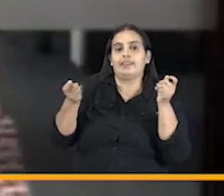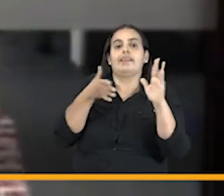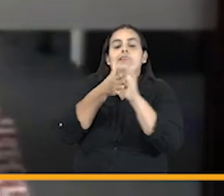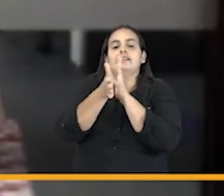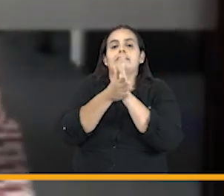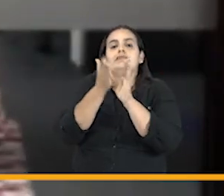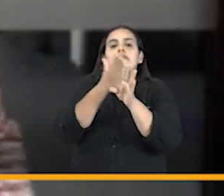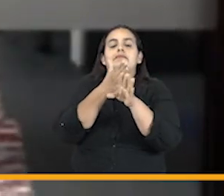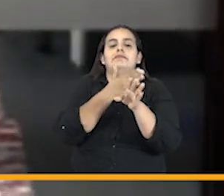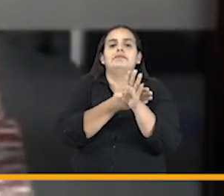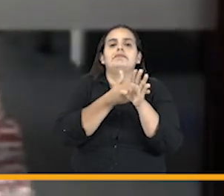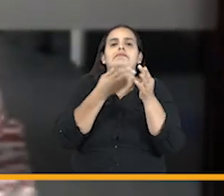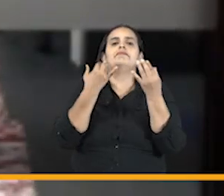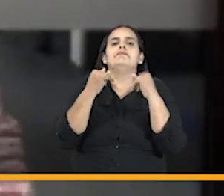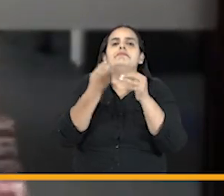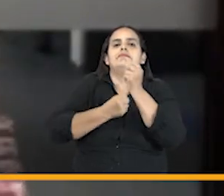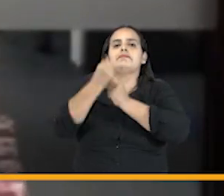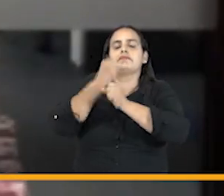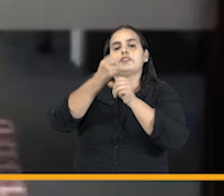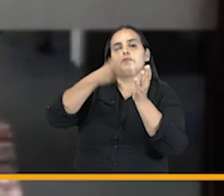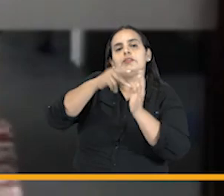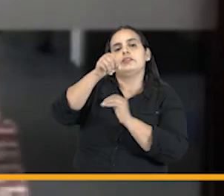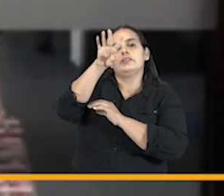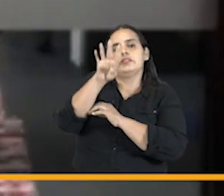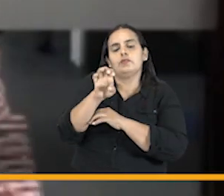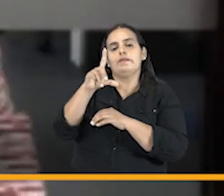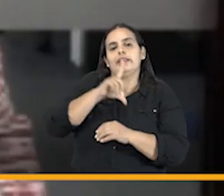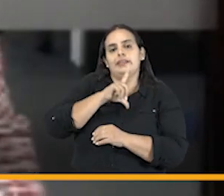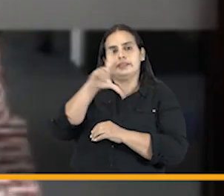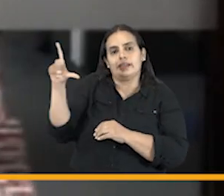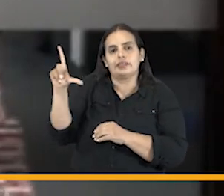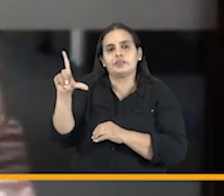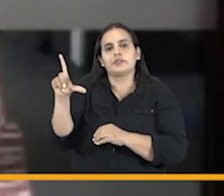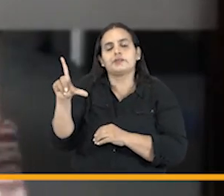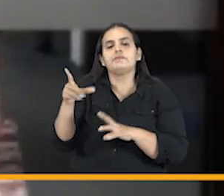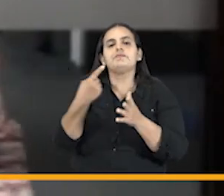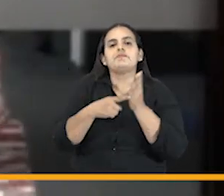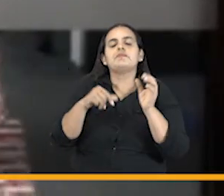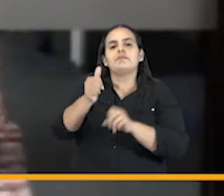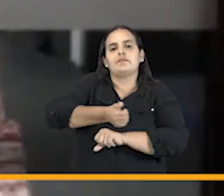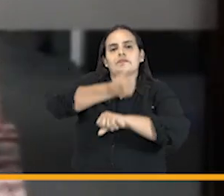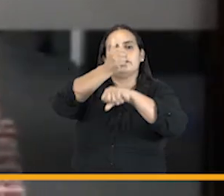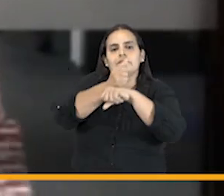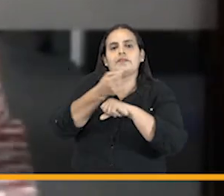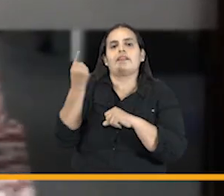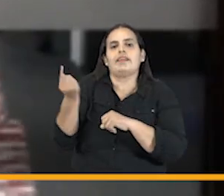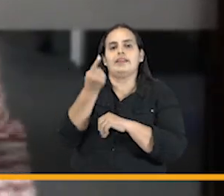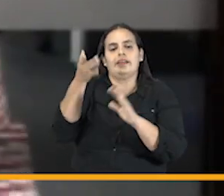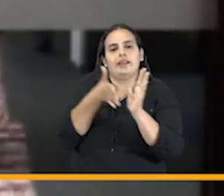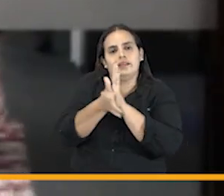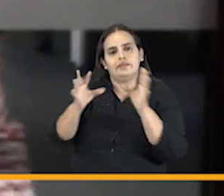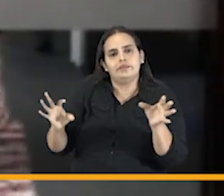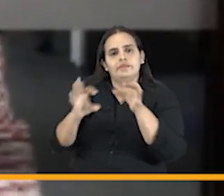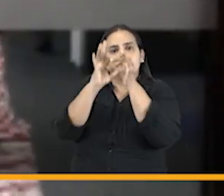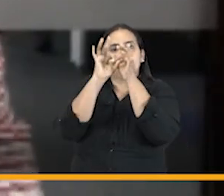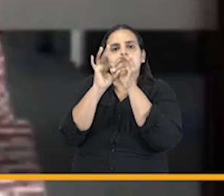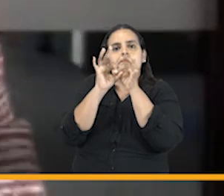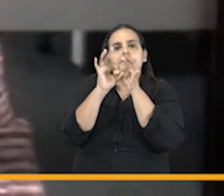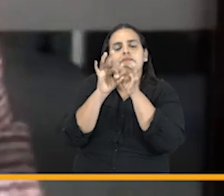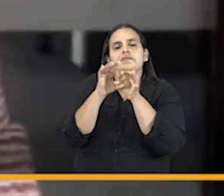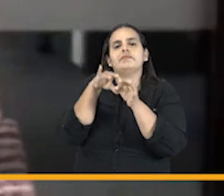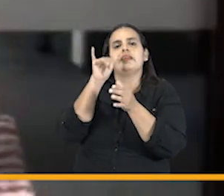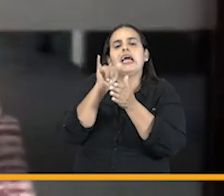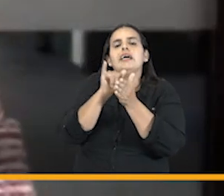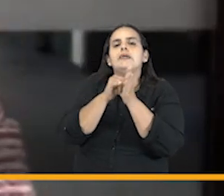que venimos implementando desde el año 2019 bajo el liderazgo del director general y en conjunto con la cancillería de la